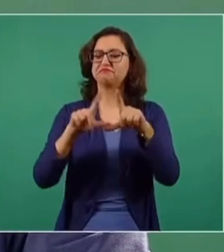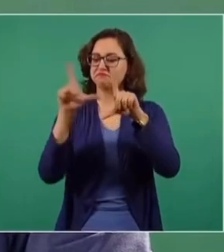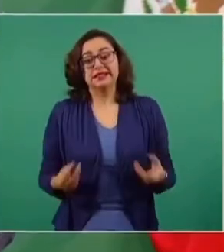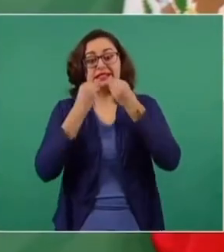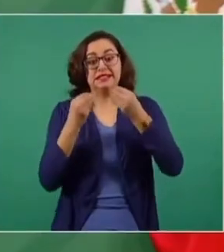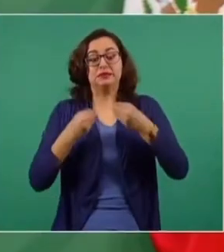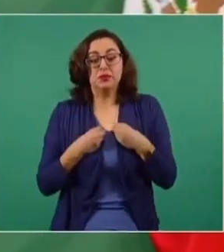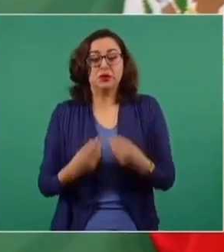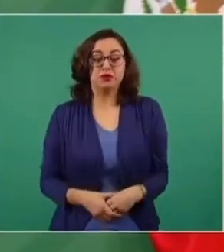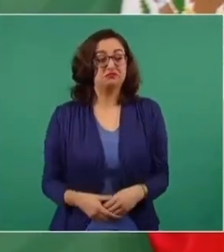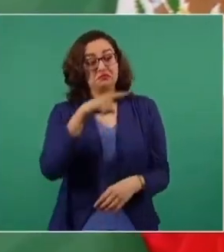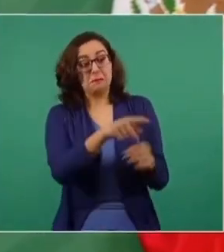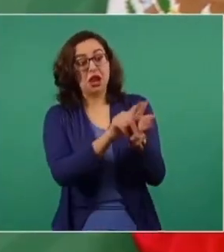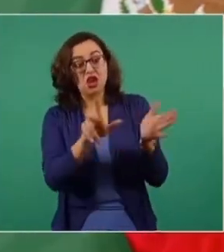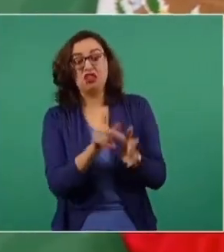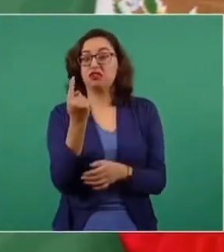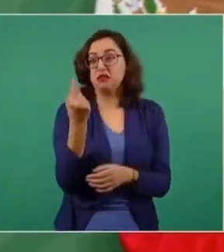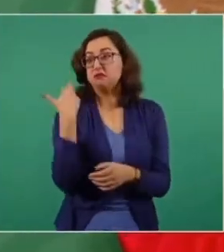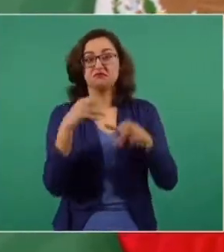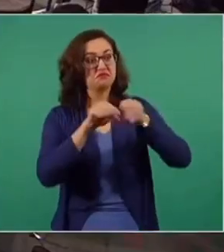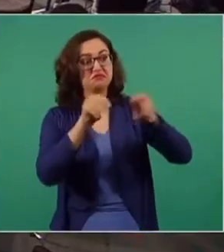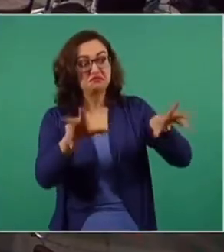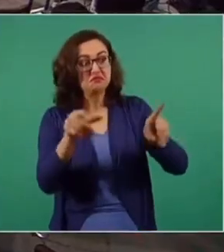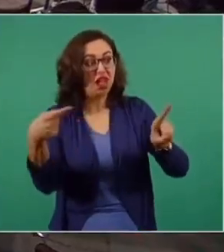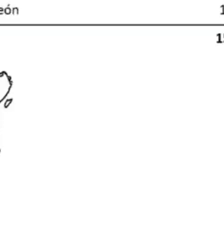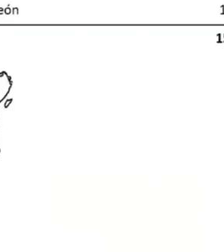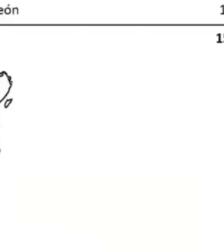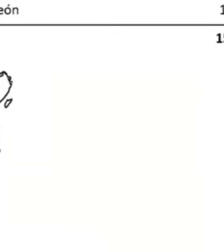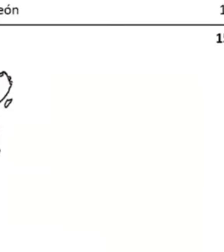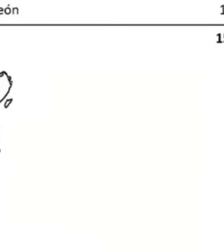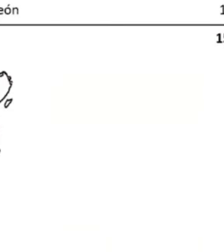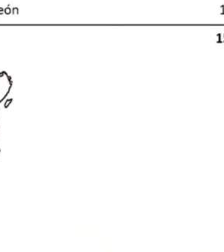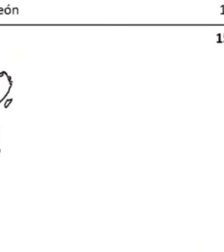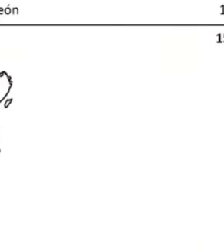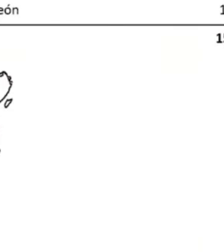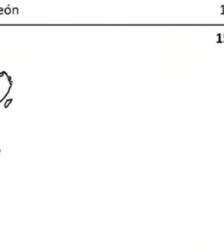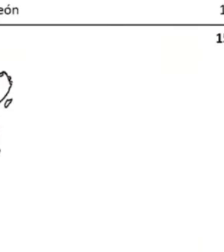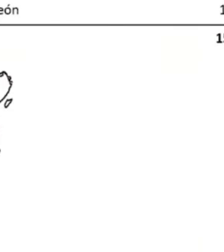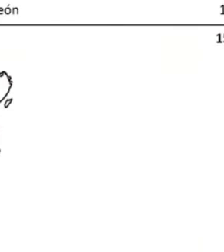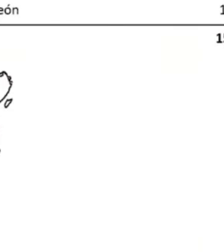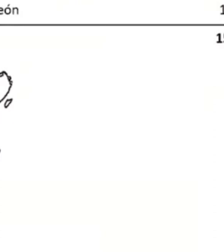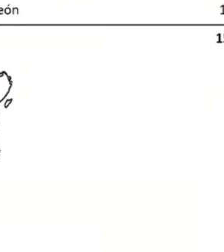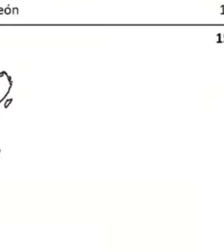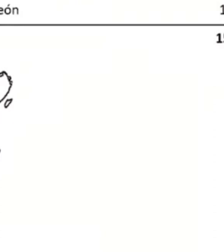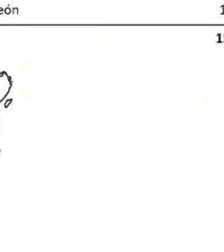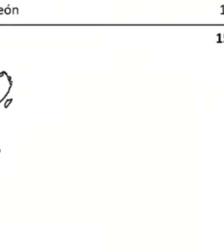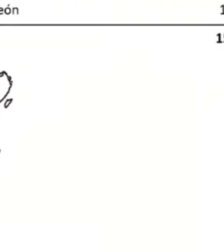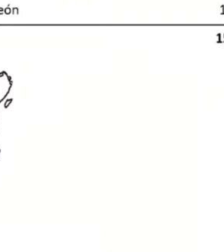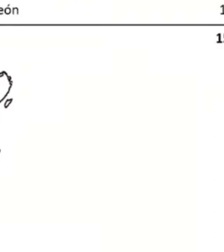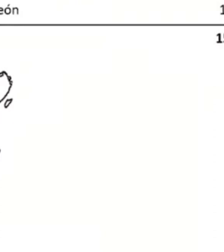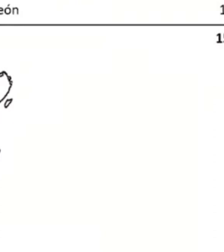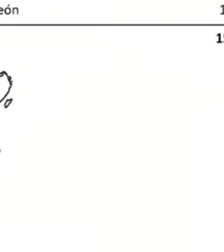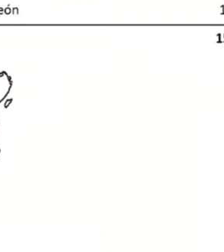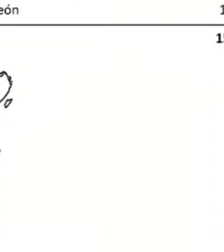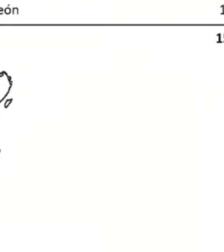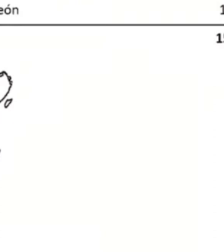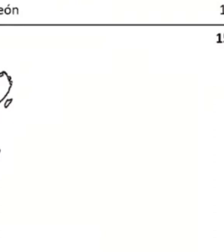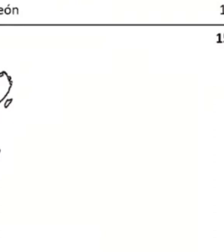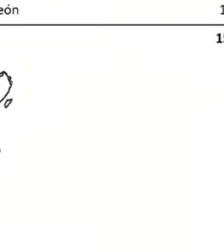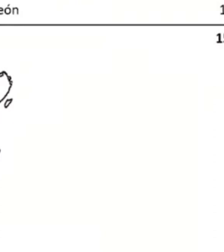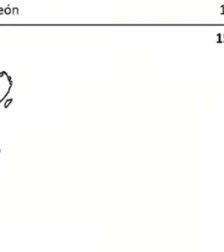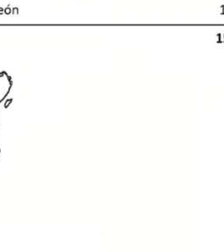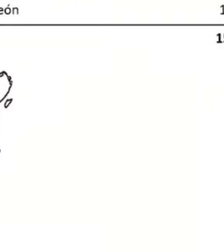transformación. Si no hay objetividad, voy a tener que seguir informando. Baja California, Baja California Sur, Sonora, Sinaloa,